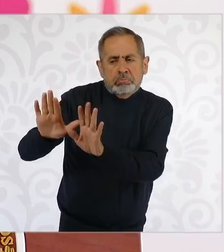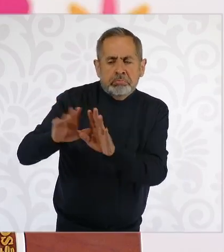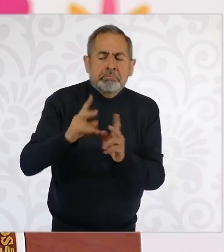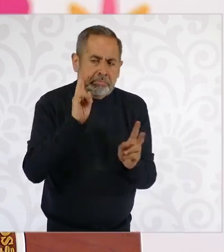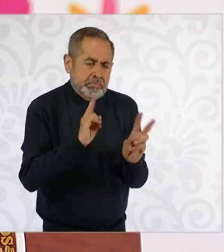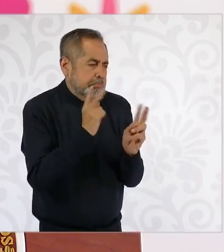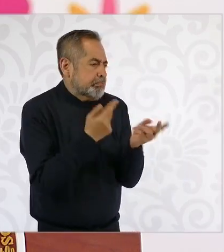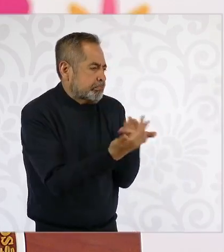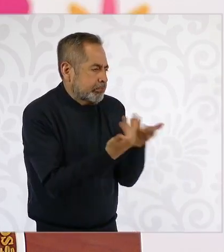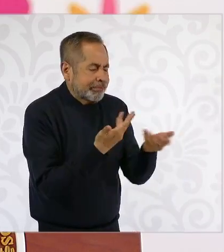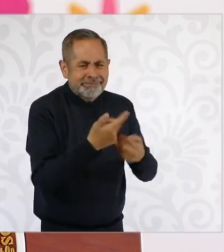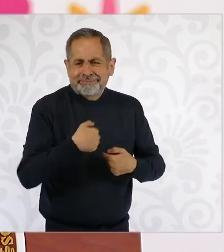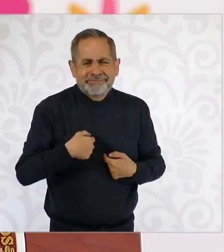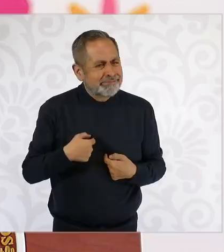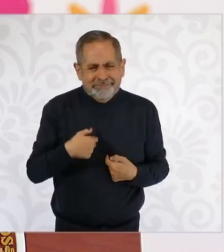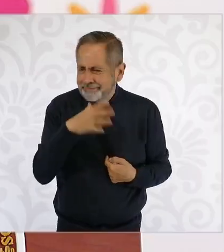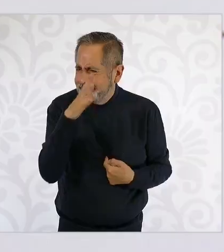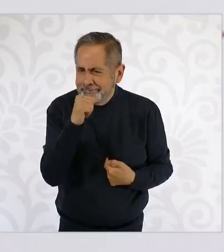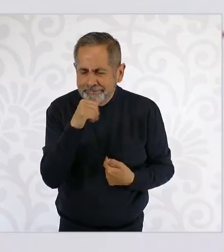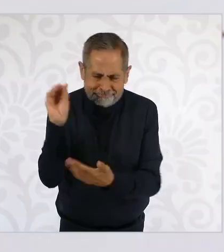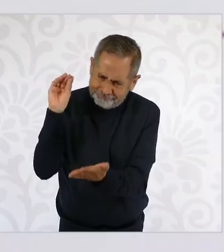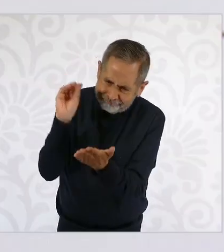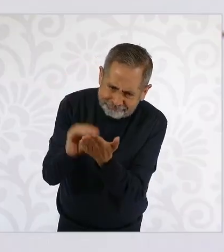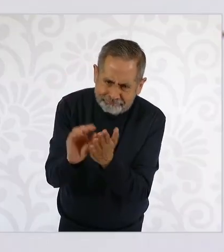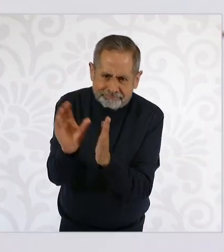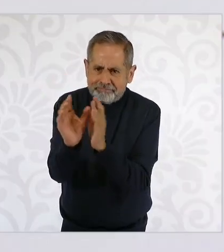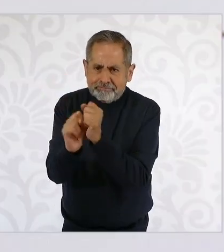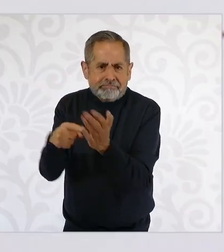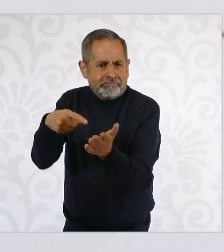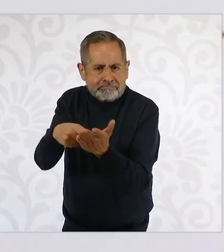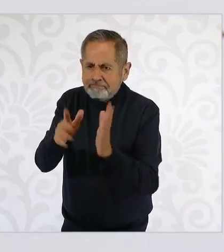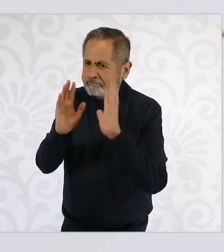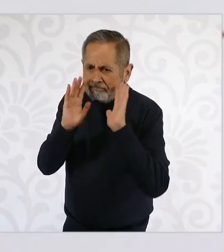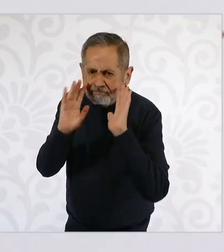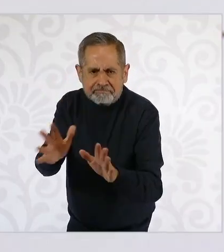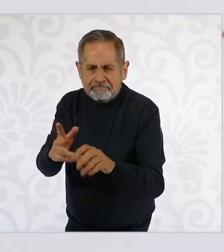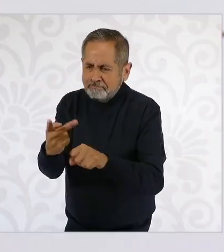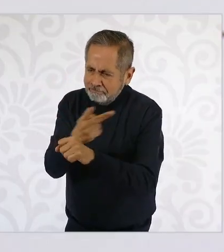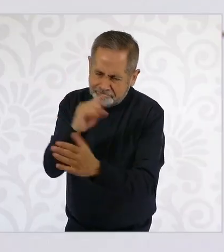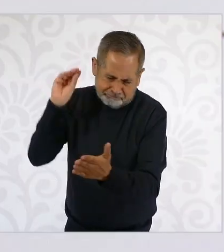Ya es parte de la Constitución la reforma al Poder Judicial.